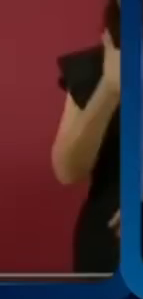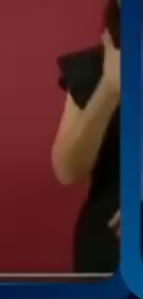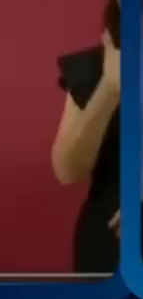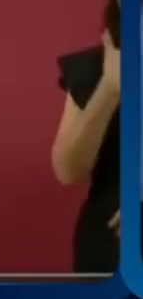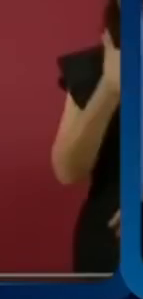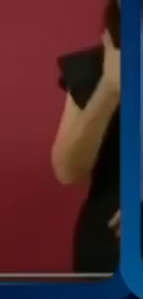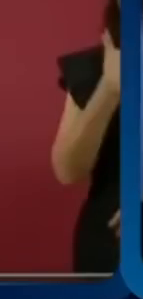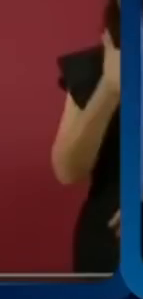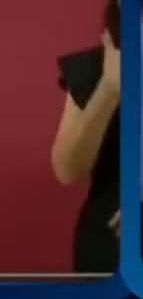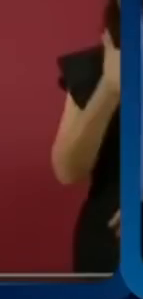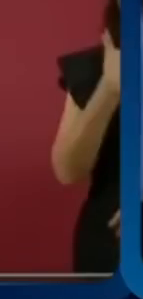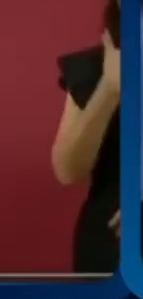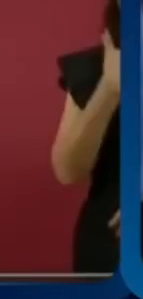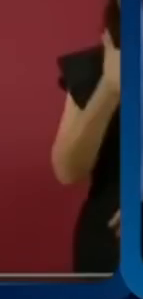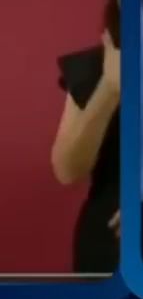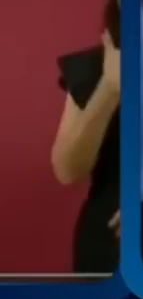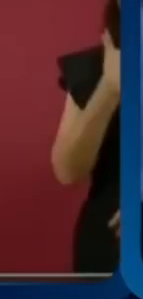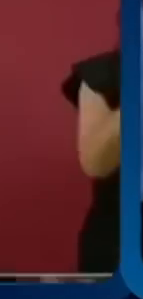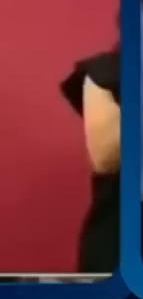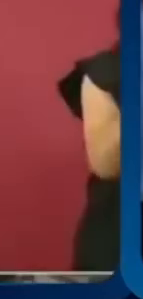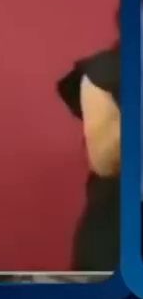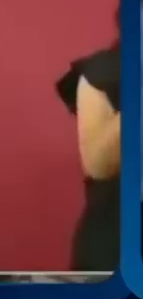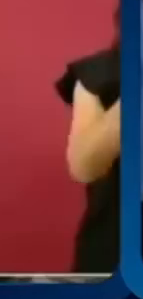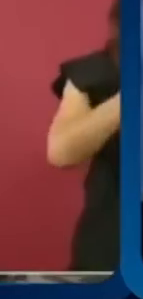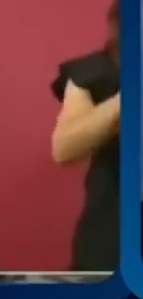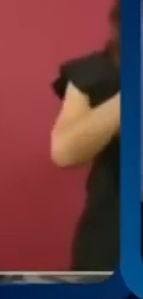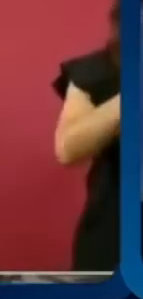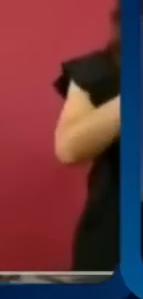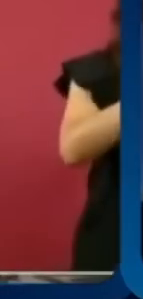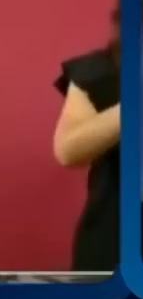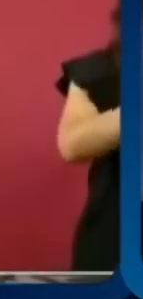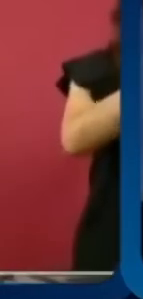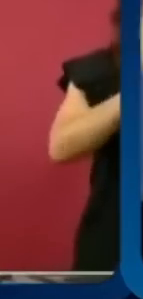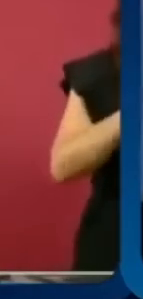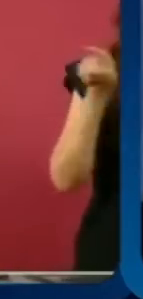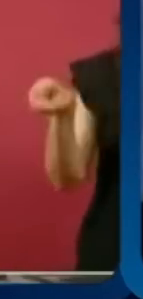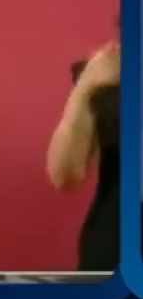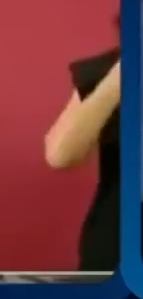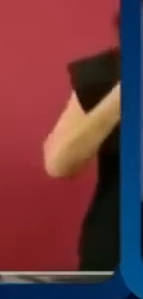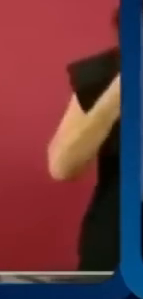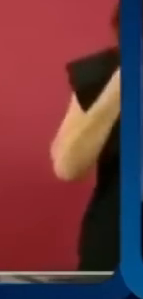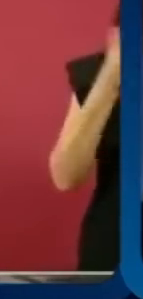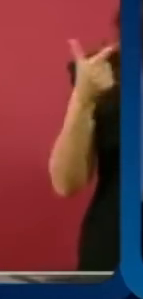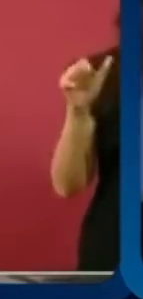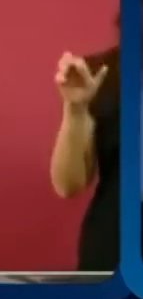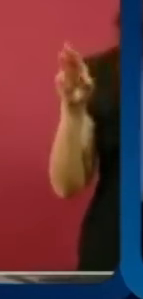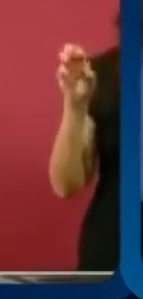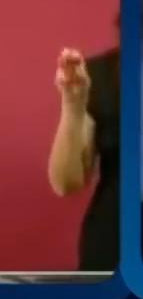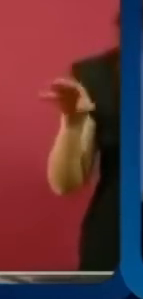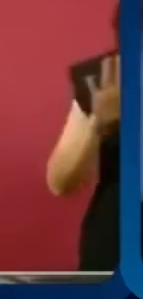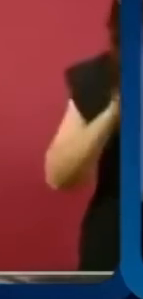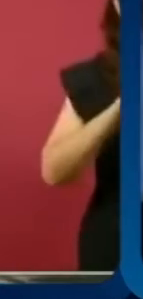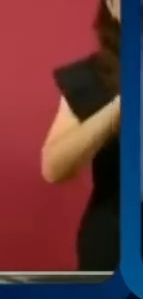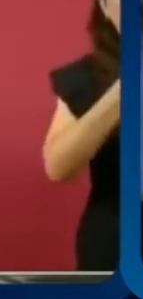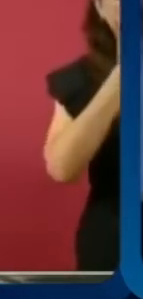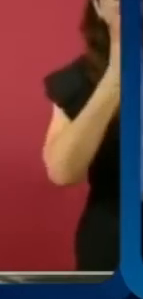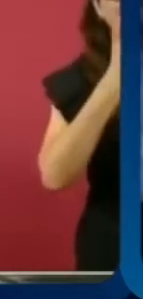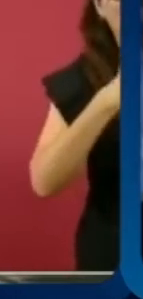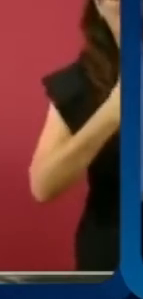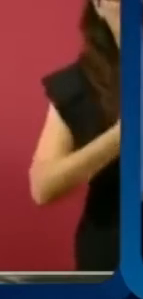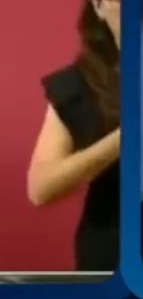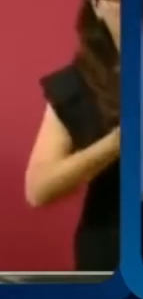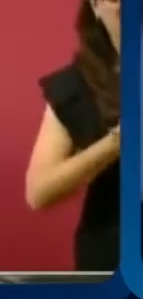Por eso, de un tiempo acá, hemos visto como la Corte sí han querido frenar el Tren Maya, pero donde está el